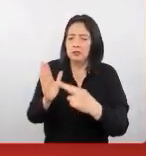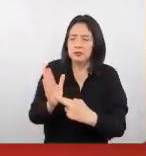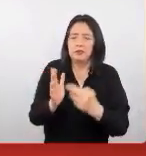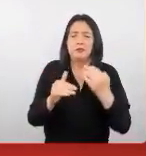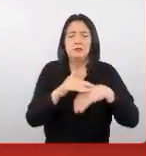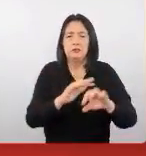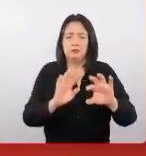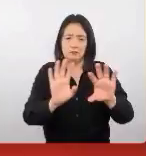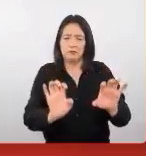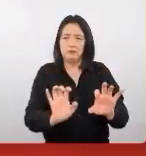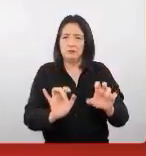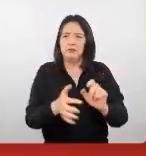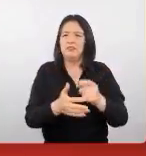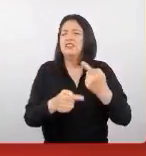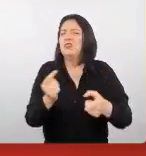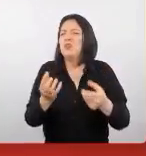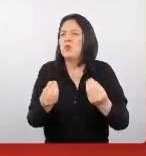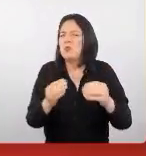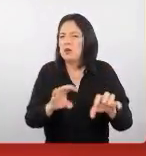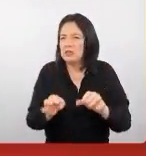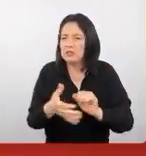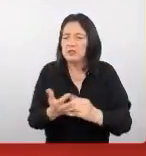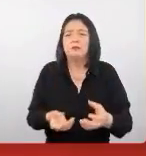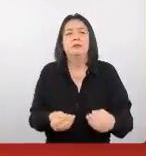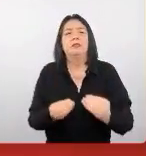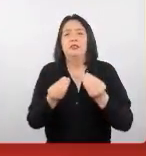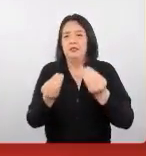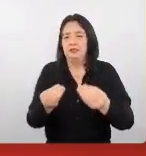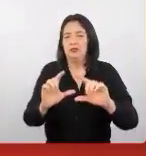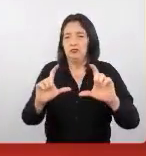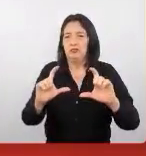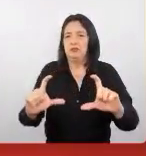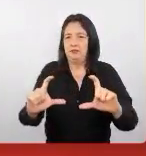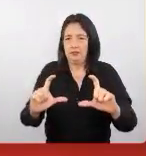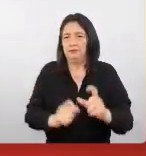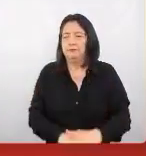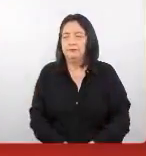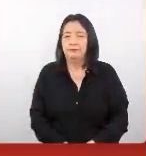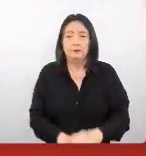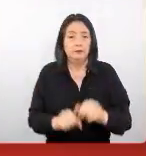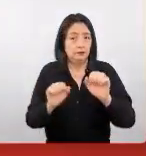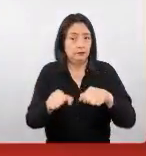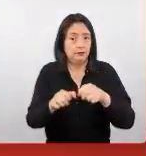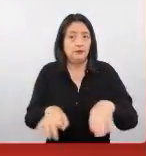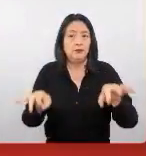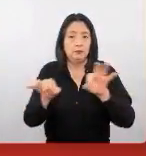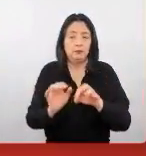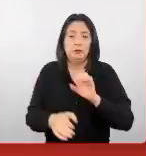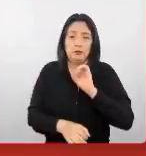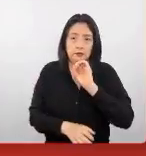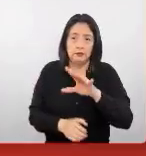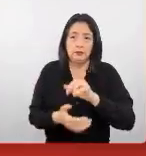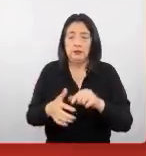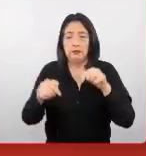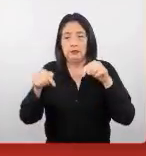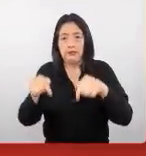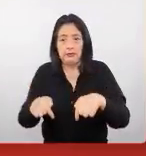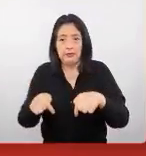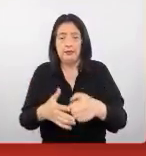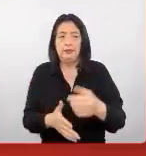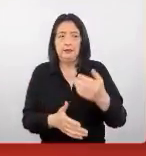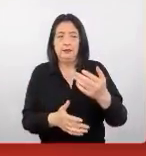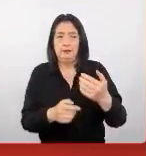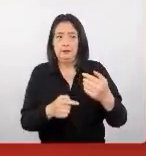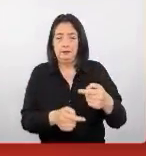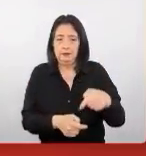y qué pasos deberían seguir para poder obtener su constancia. Es importante mencionar que esta, la pasada y las